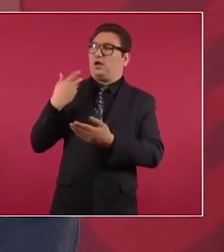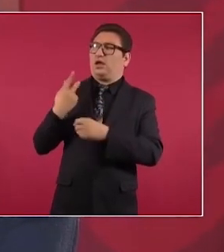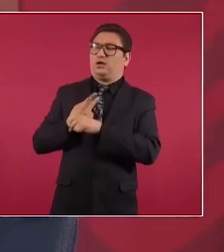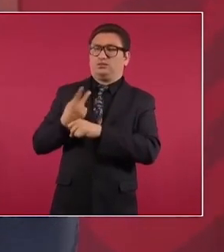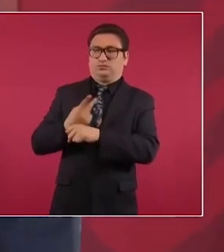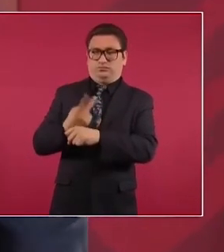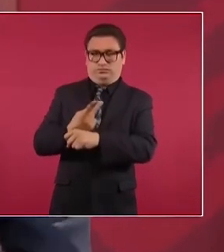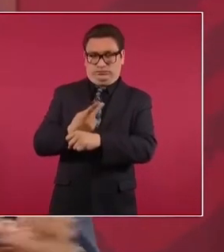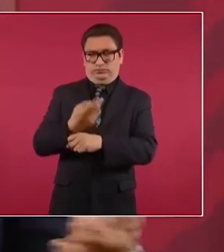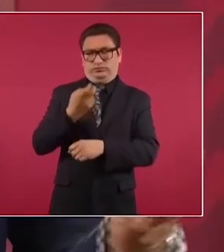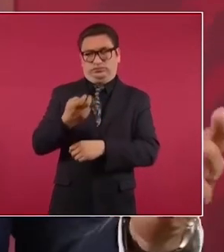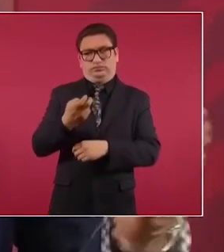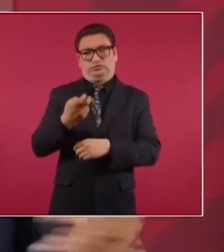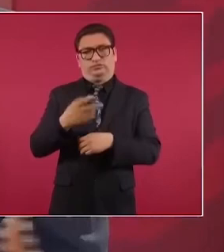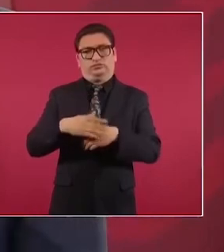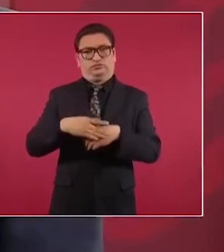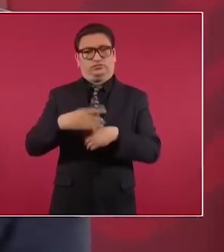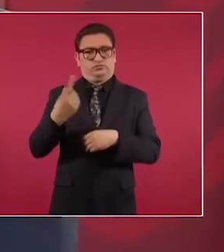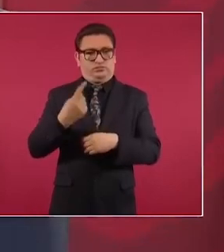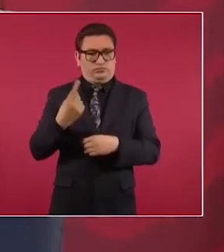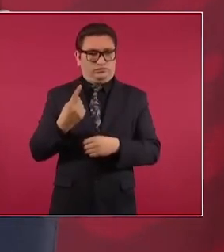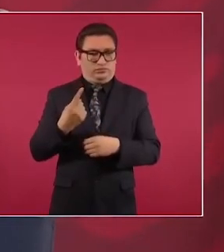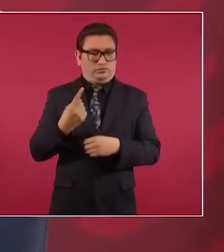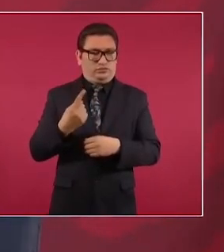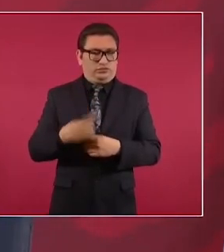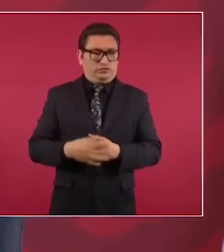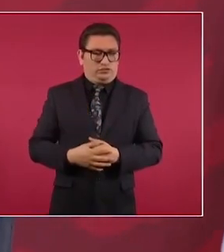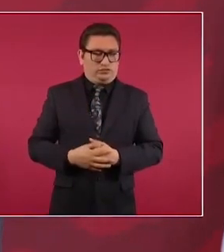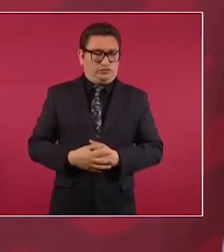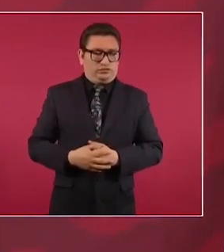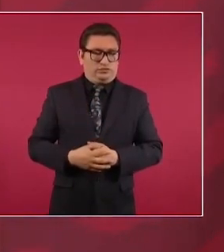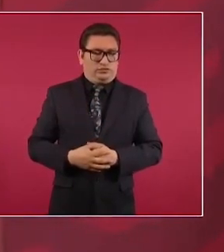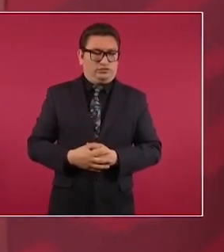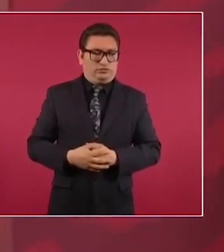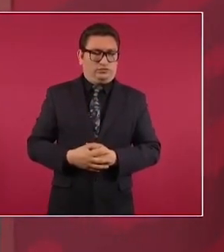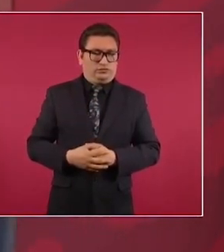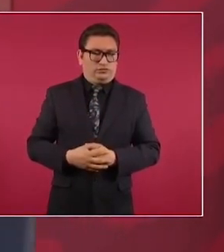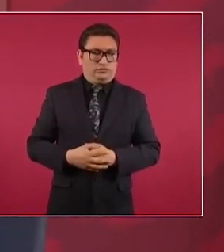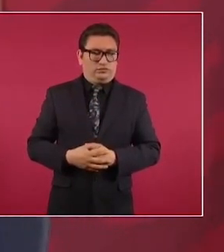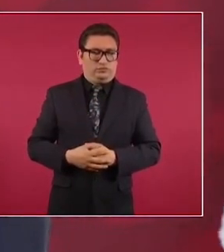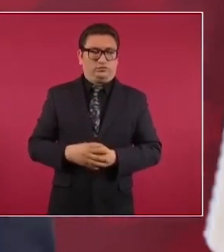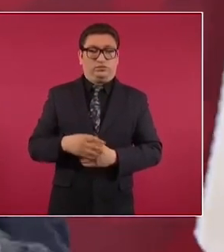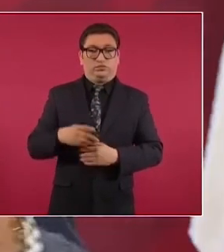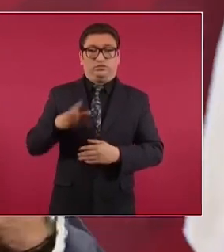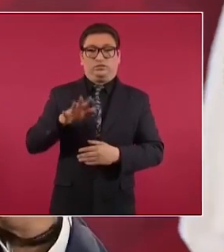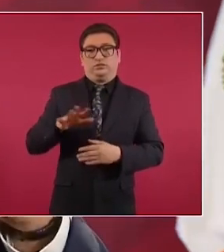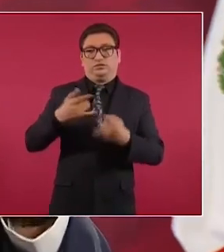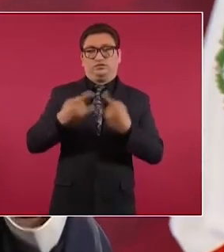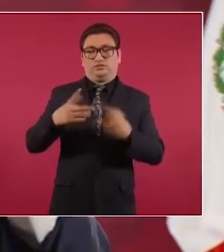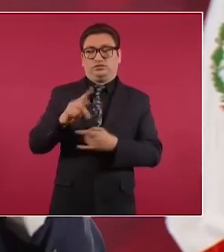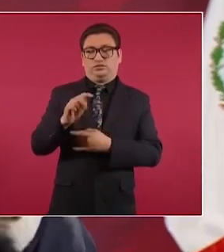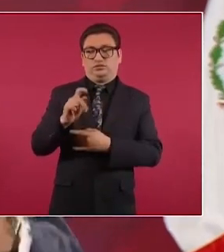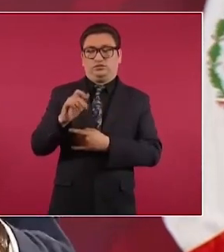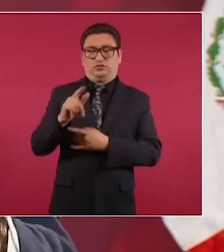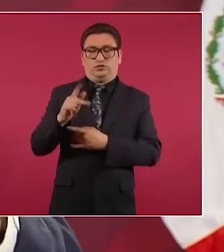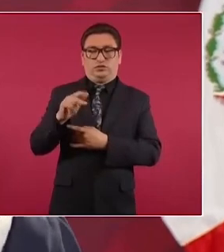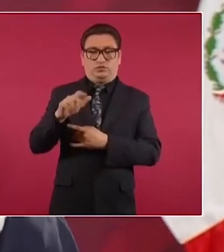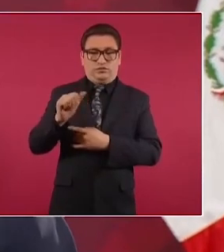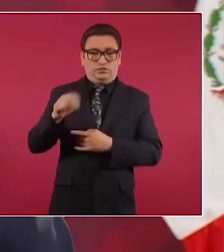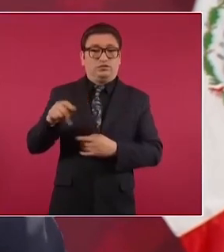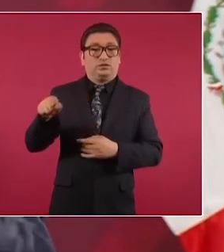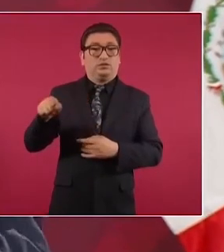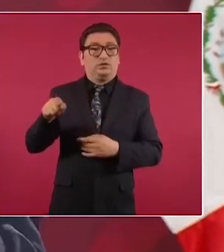porque el caso de Totolapa son